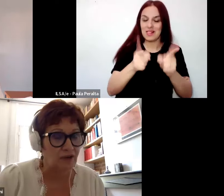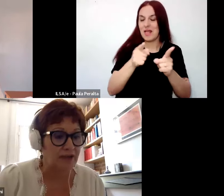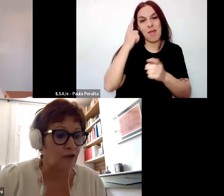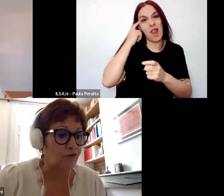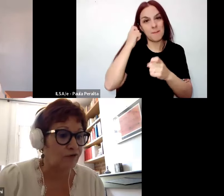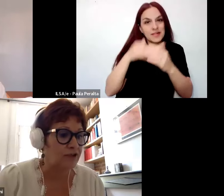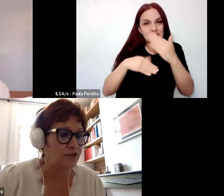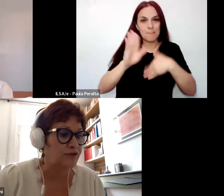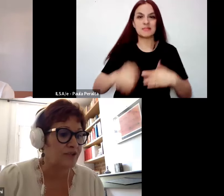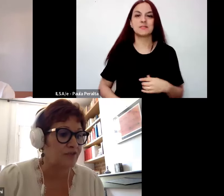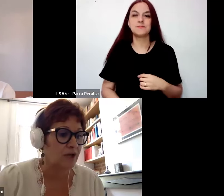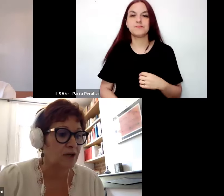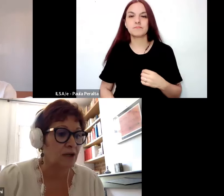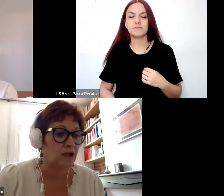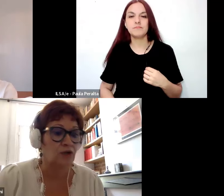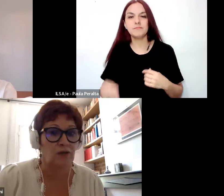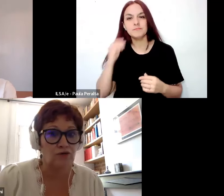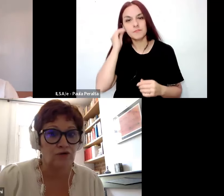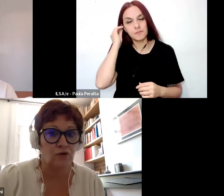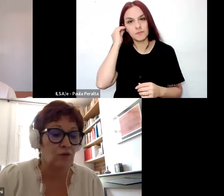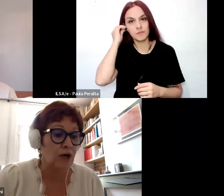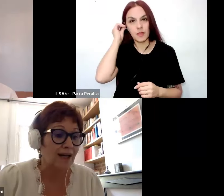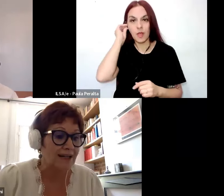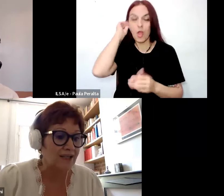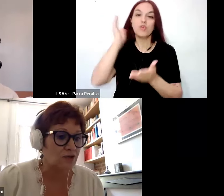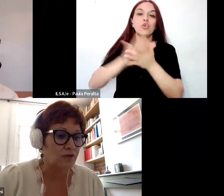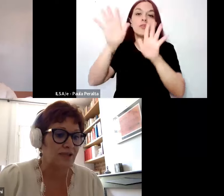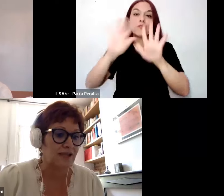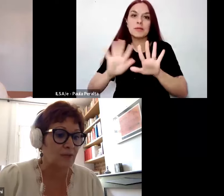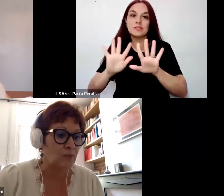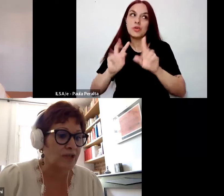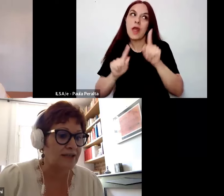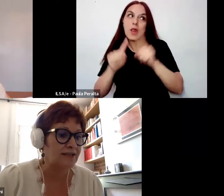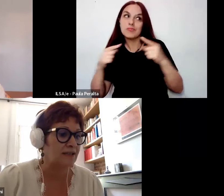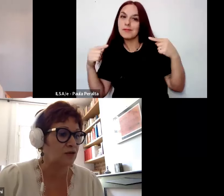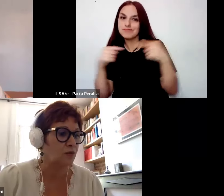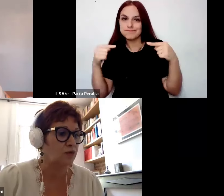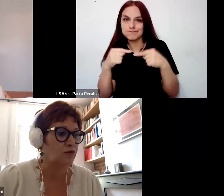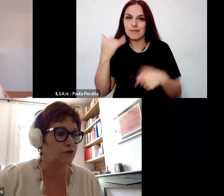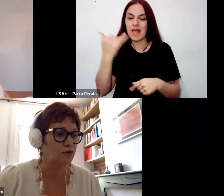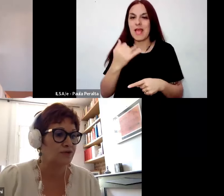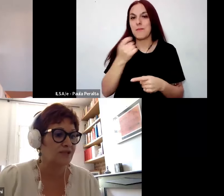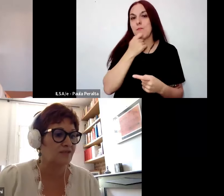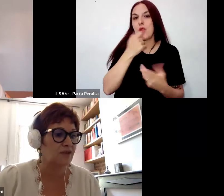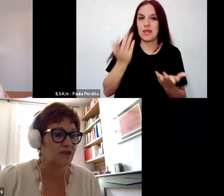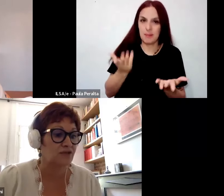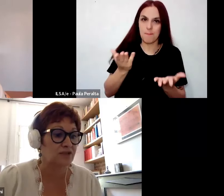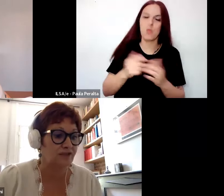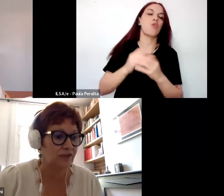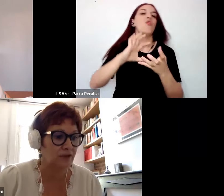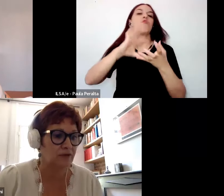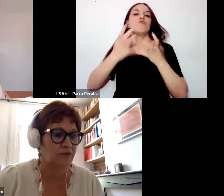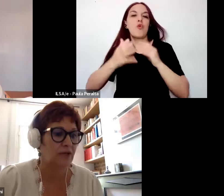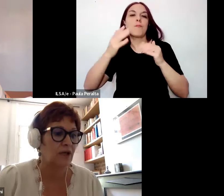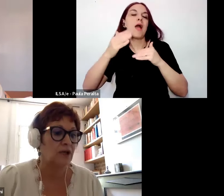la formación puede haber conflictos de saberes, en la medida en que las fuentes y modalidades de